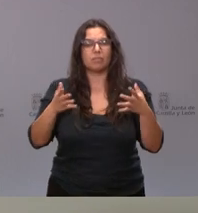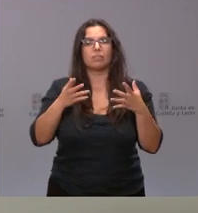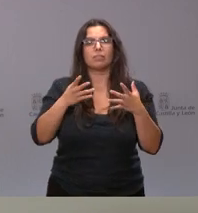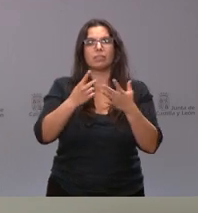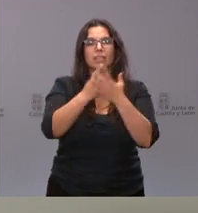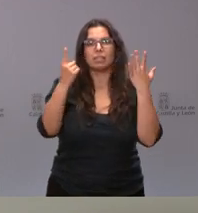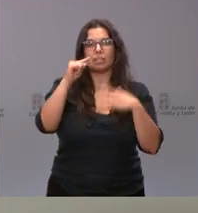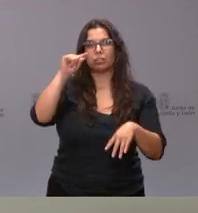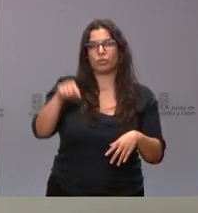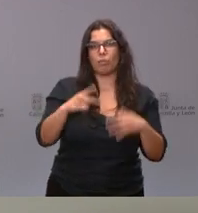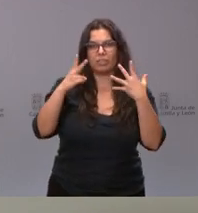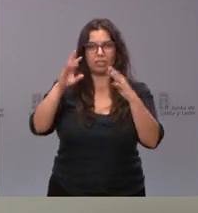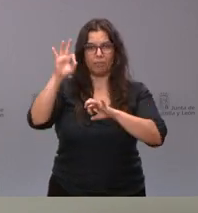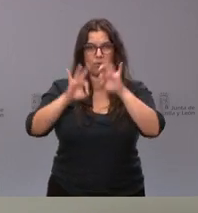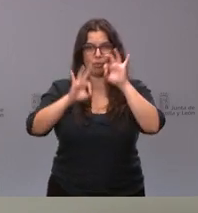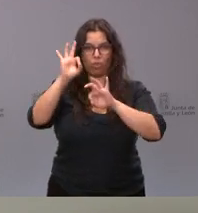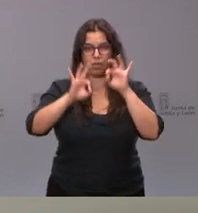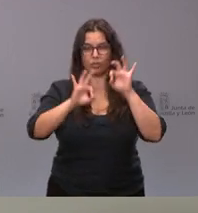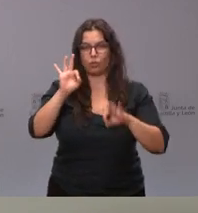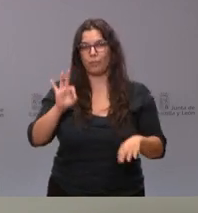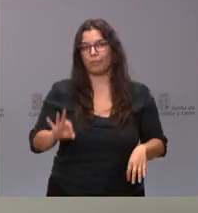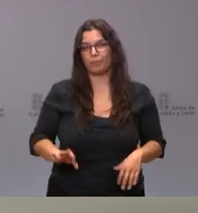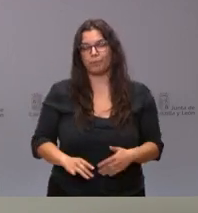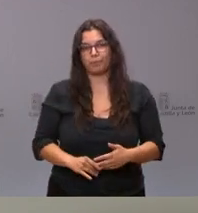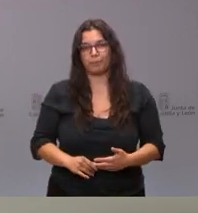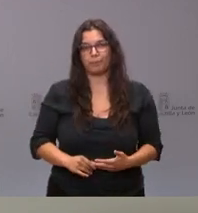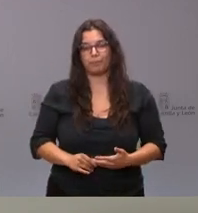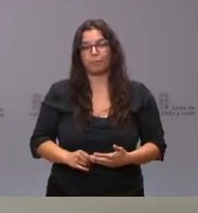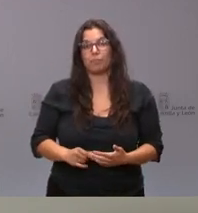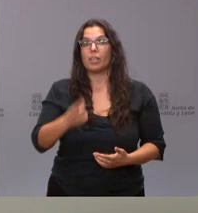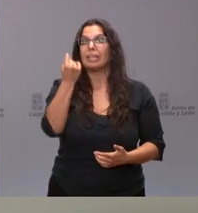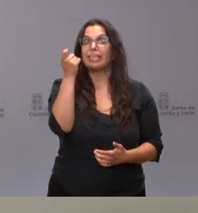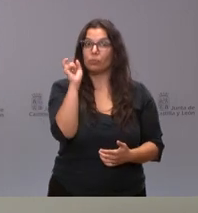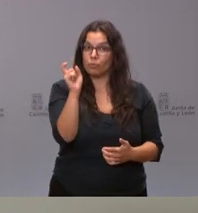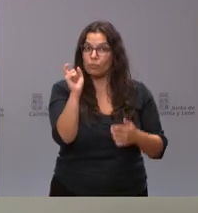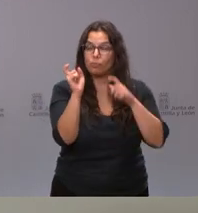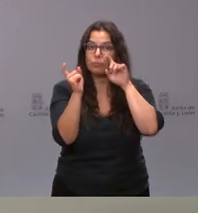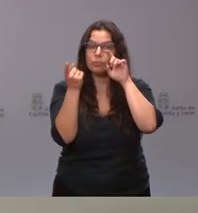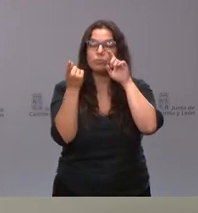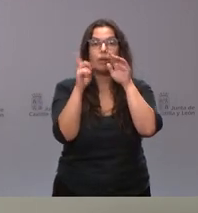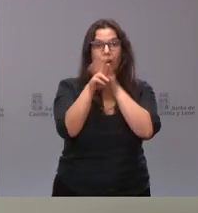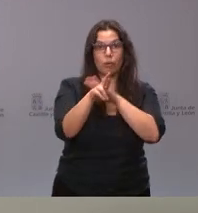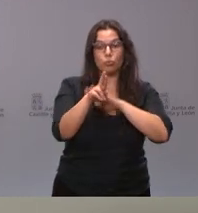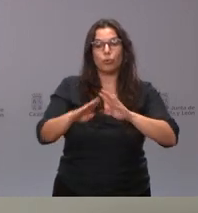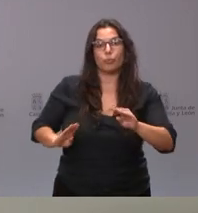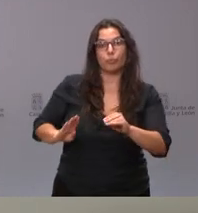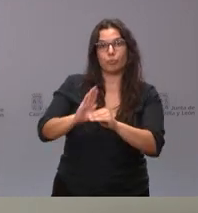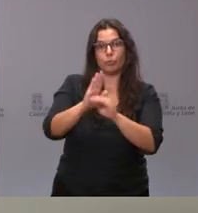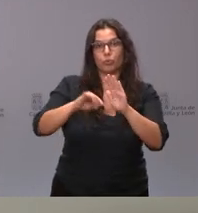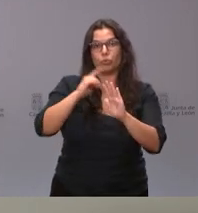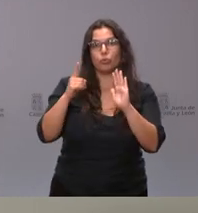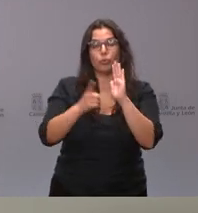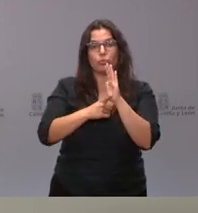,7%. En términos de importe, en términos de recursos, la inversión total que se